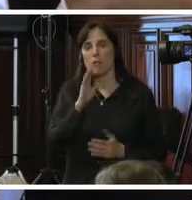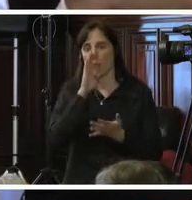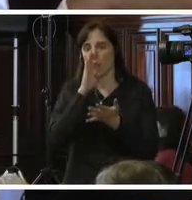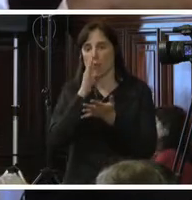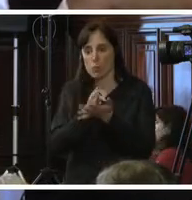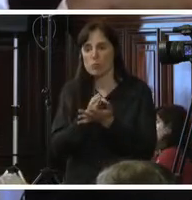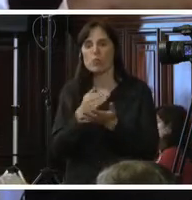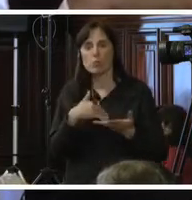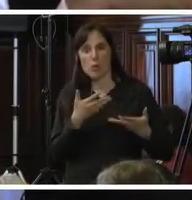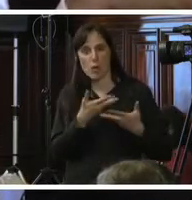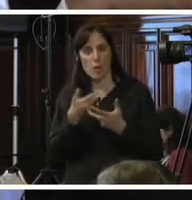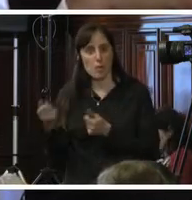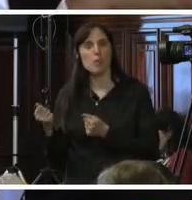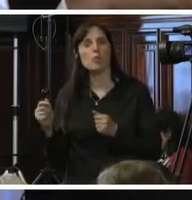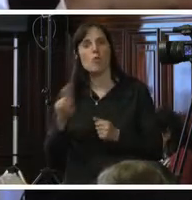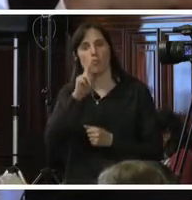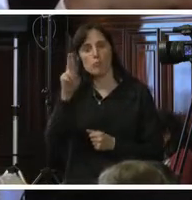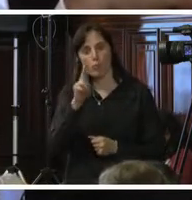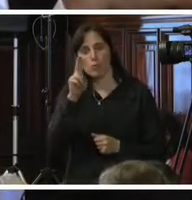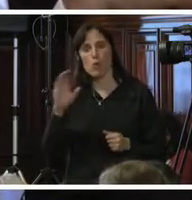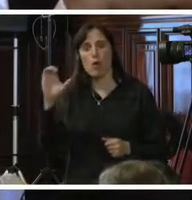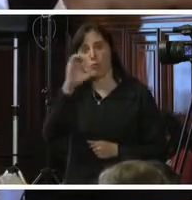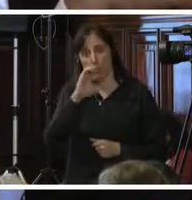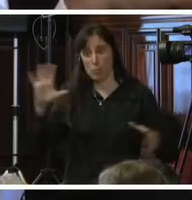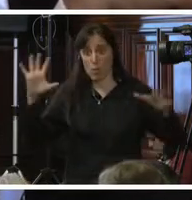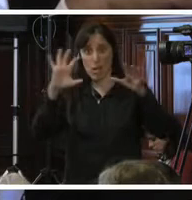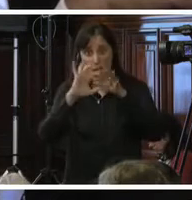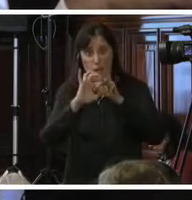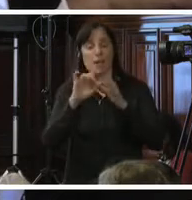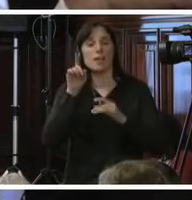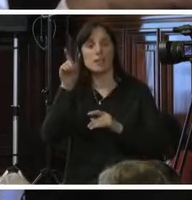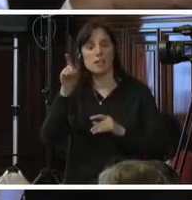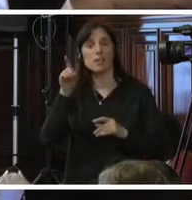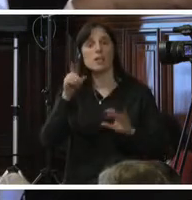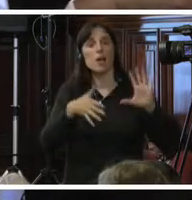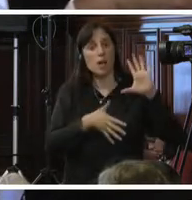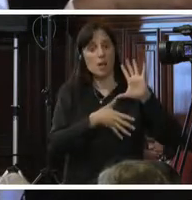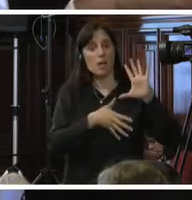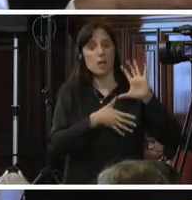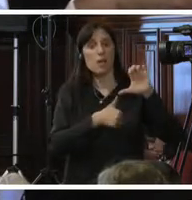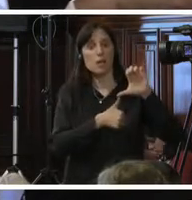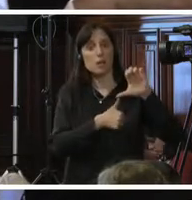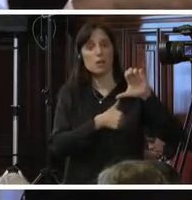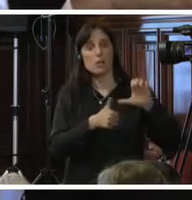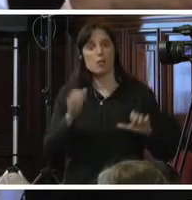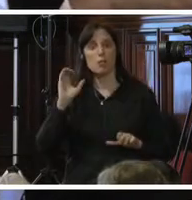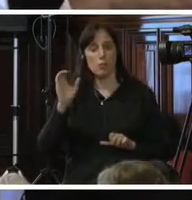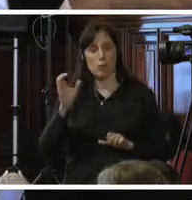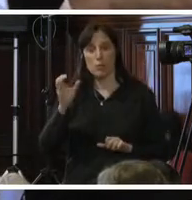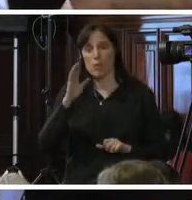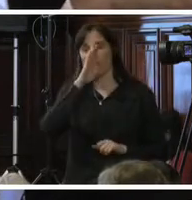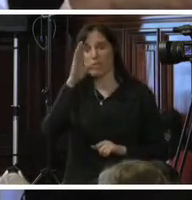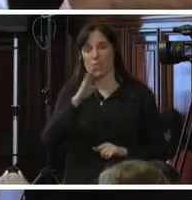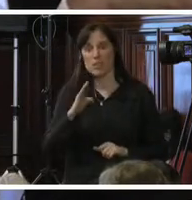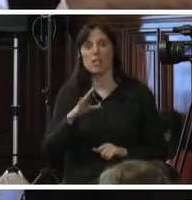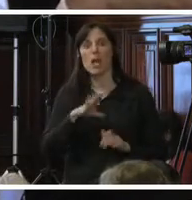UNODC con apoyo de la Unión Europea se encuentra implementando en 13 países del mundo, que para el caso de América Latina y el Caribe son Colombia y Brasil, el programa